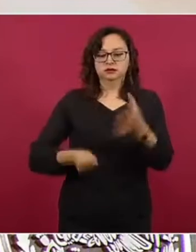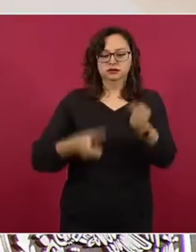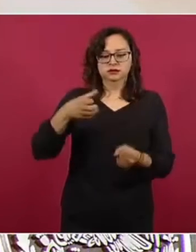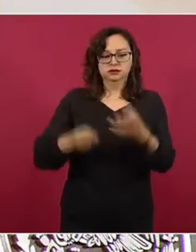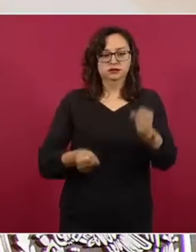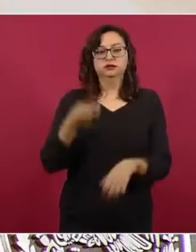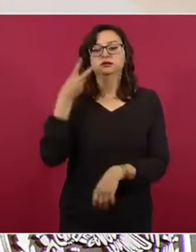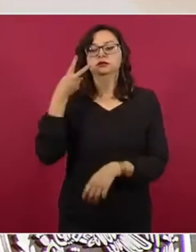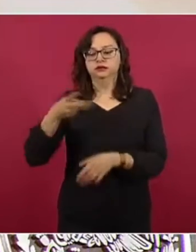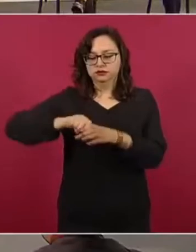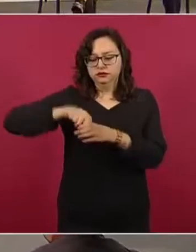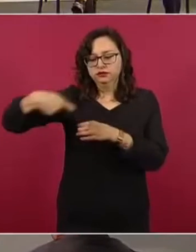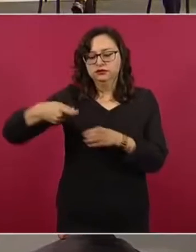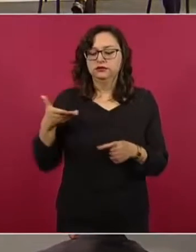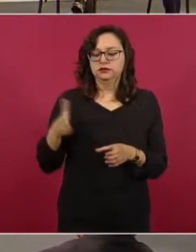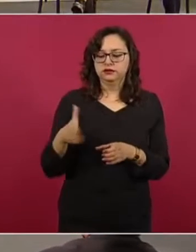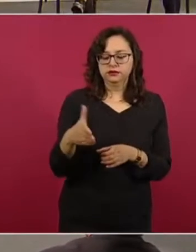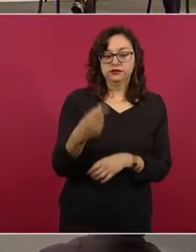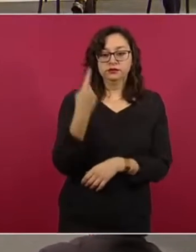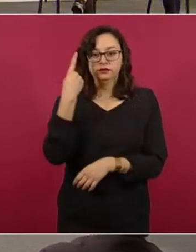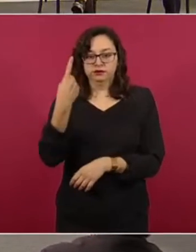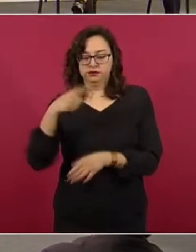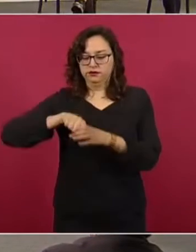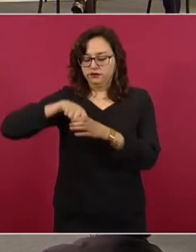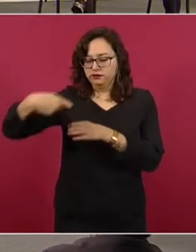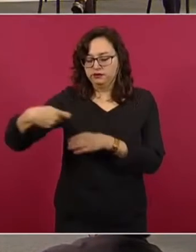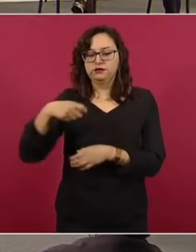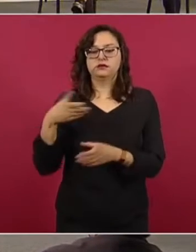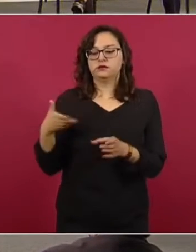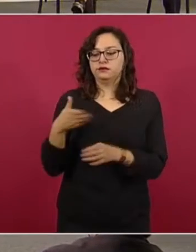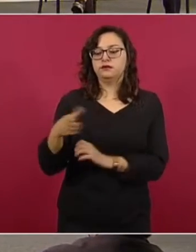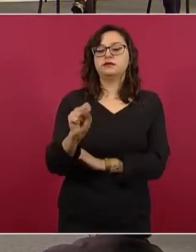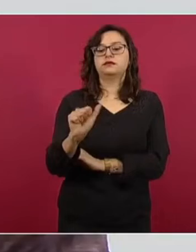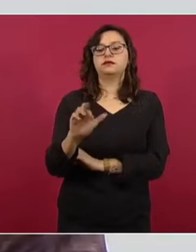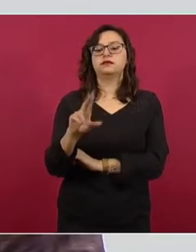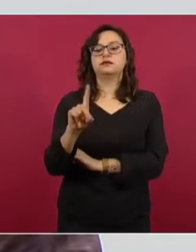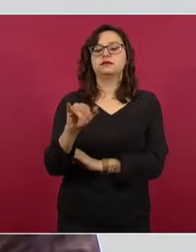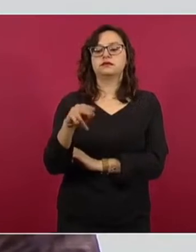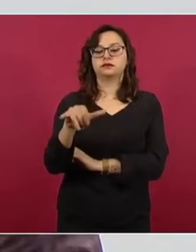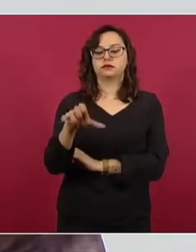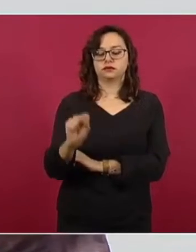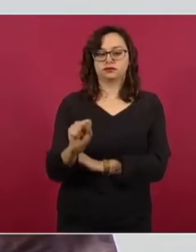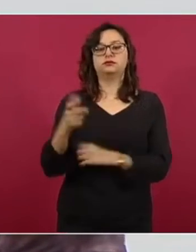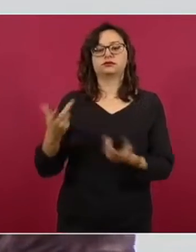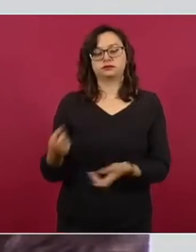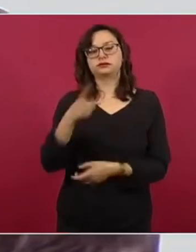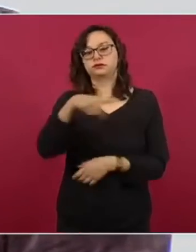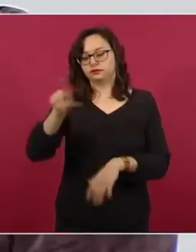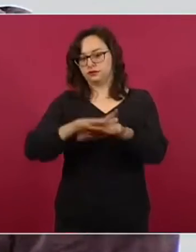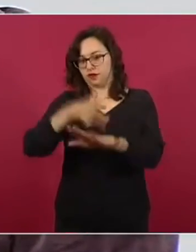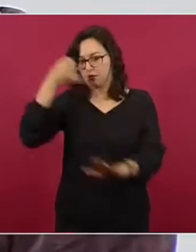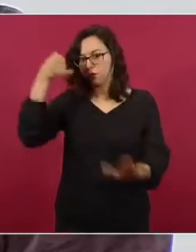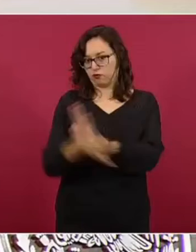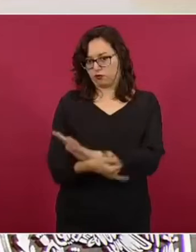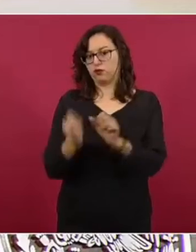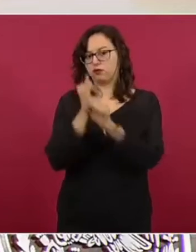latas de atún y una lata de sardinas. Pueden ver los detalles en la presentación, pero ya incluyendo